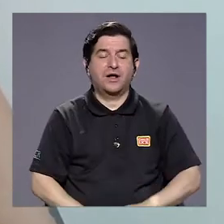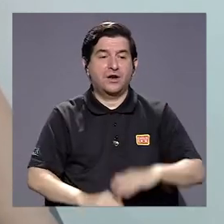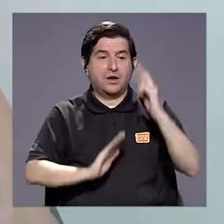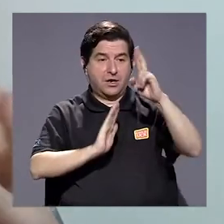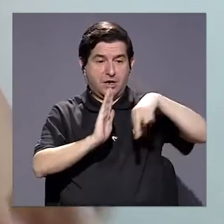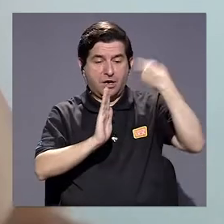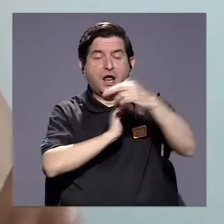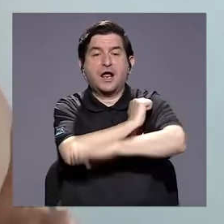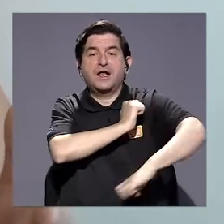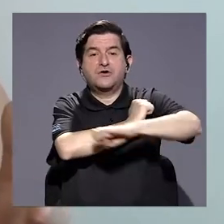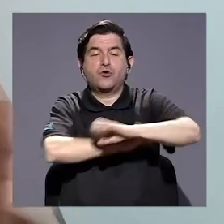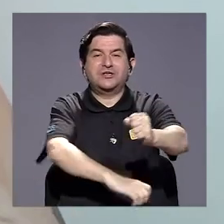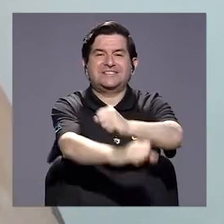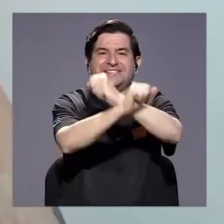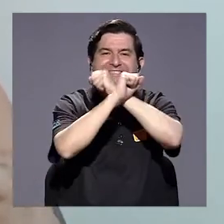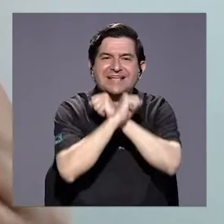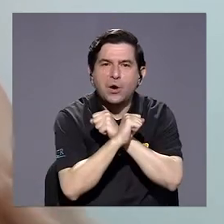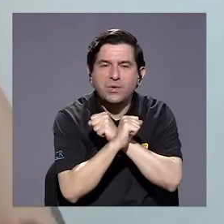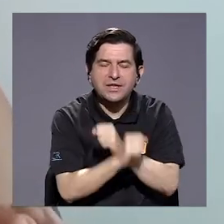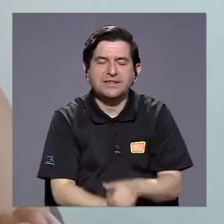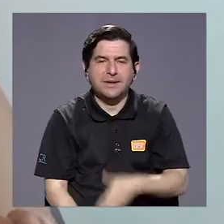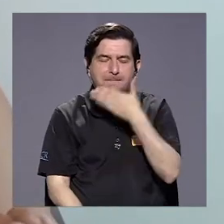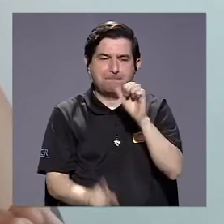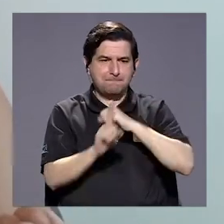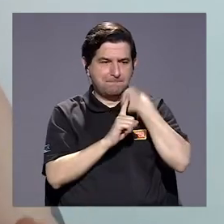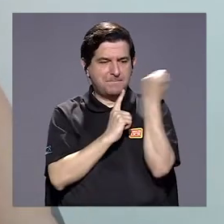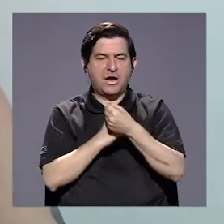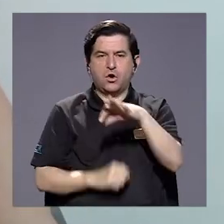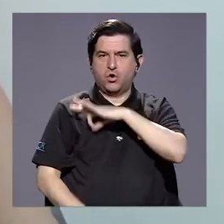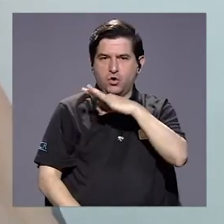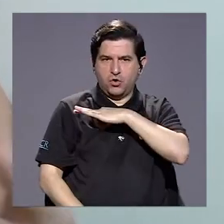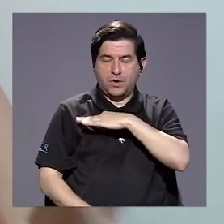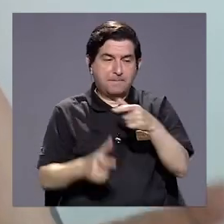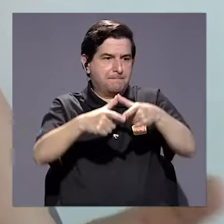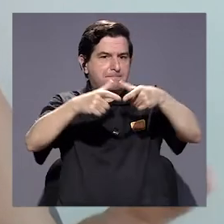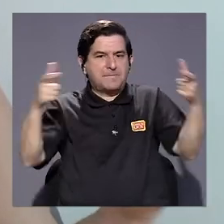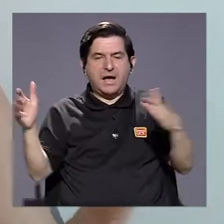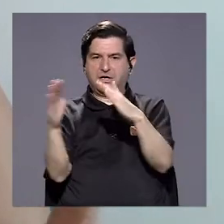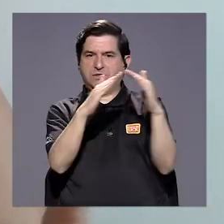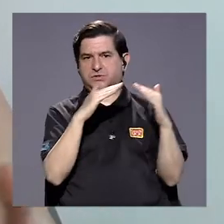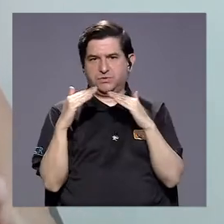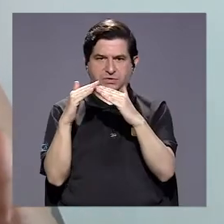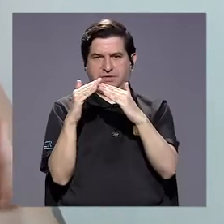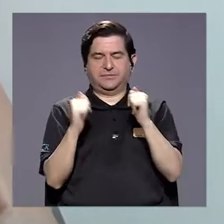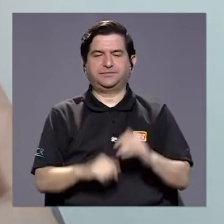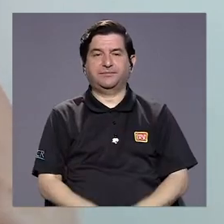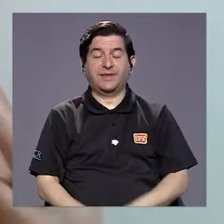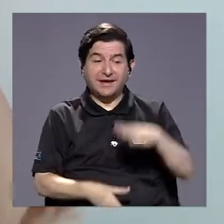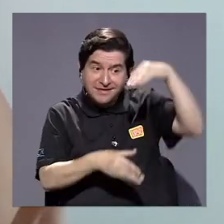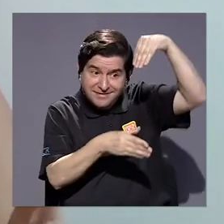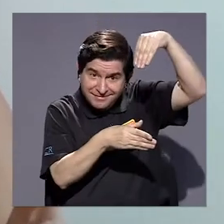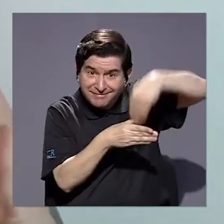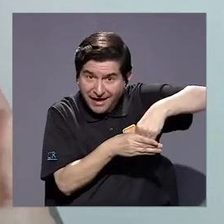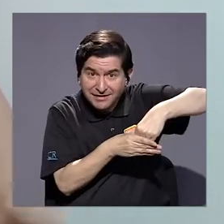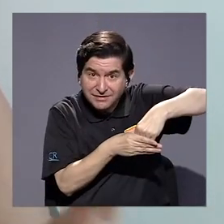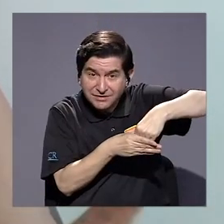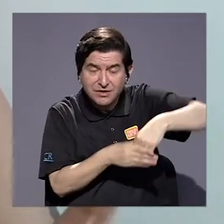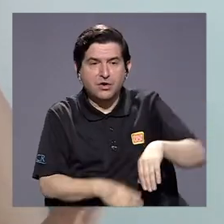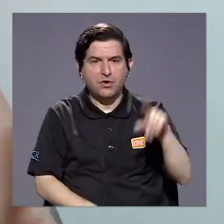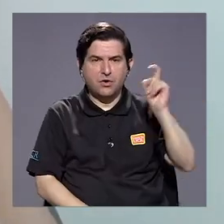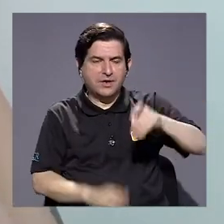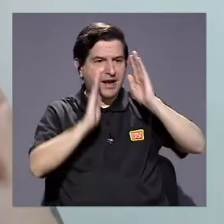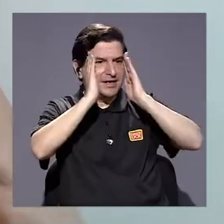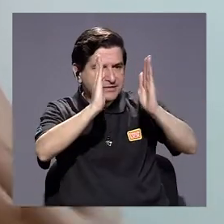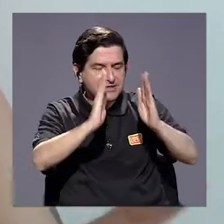del Estado es garantizar las mejores condiciones de bienestar a la mayoría de la población. Y dentro de esa población a la que